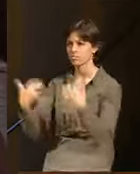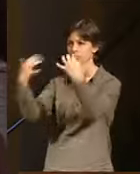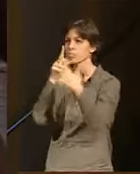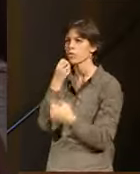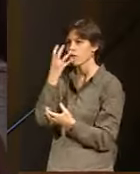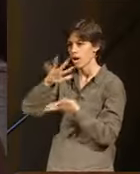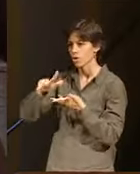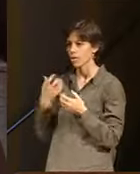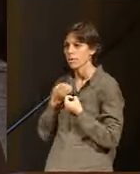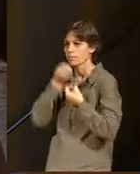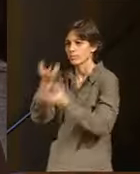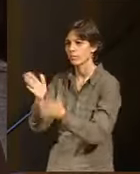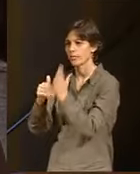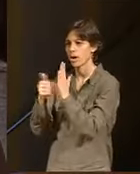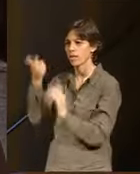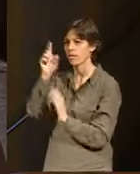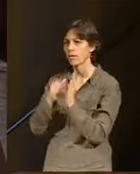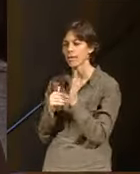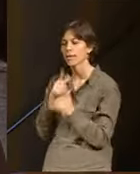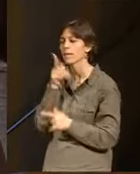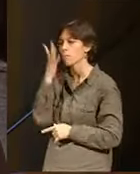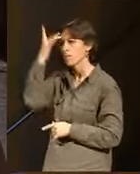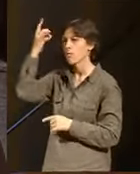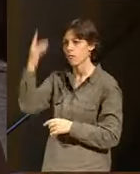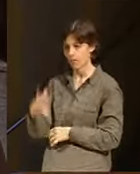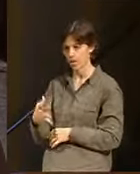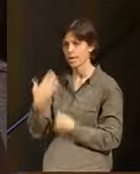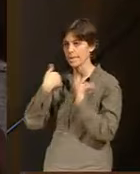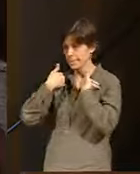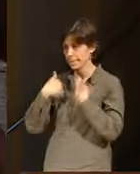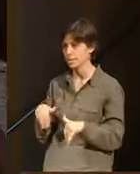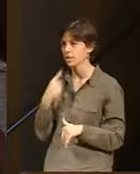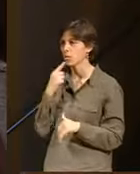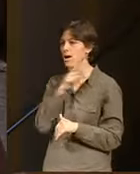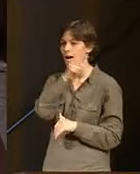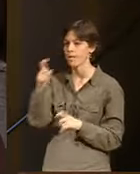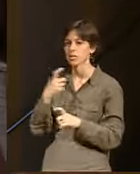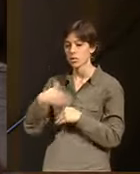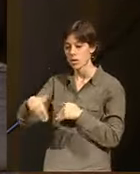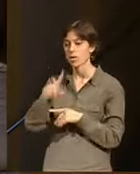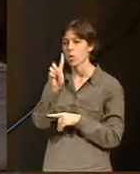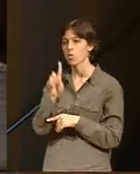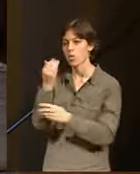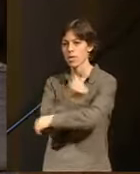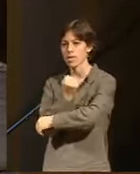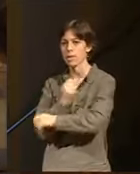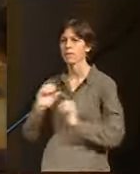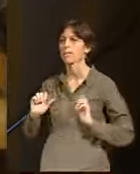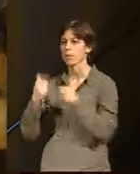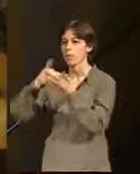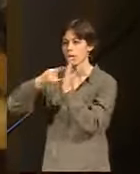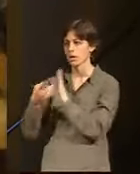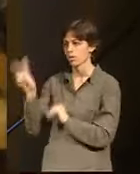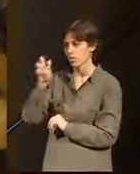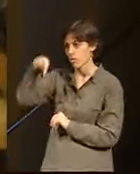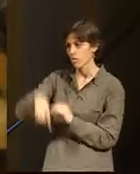buena noticia para Valencia. Y es que por fin, ya, el día 1 de diciembre, comenzamos un nuevo proyecto aquí